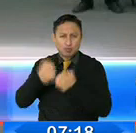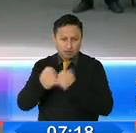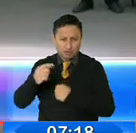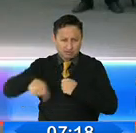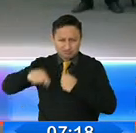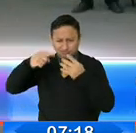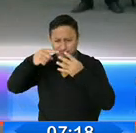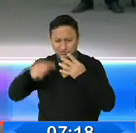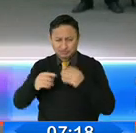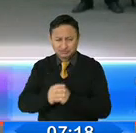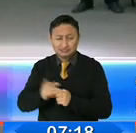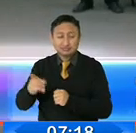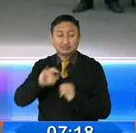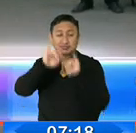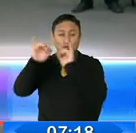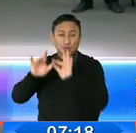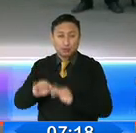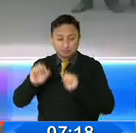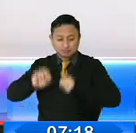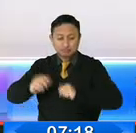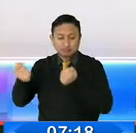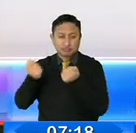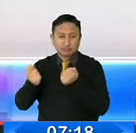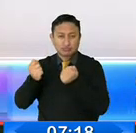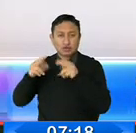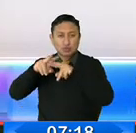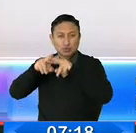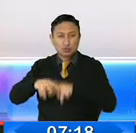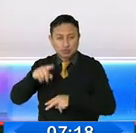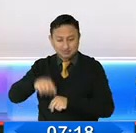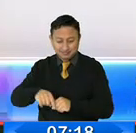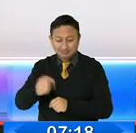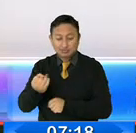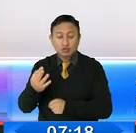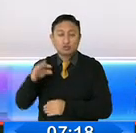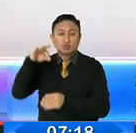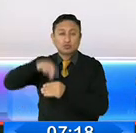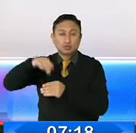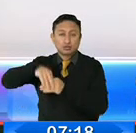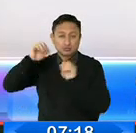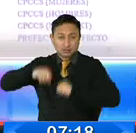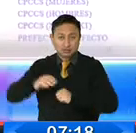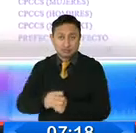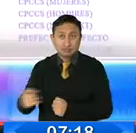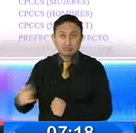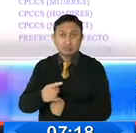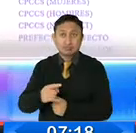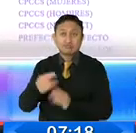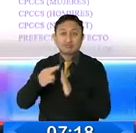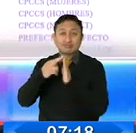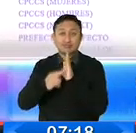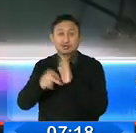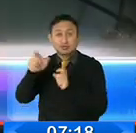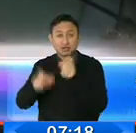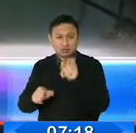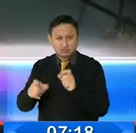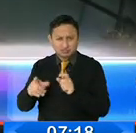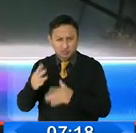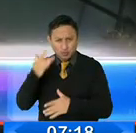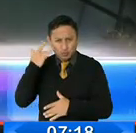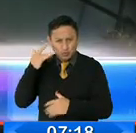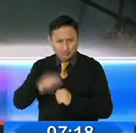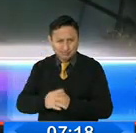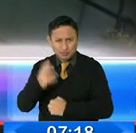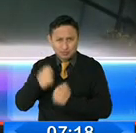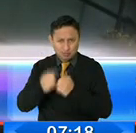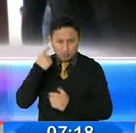mecanismos informáticos para el control y supervisión del conteo de votos y en los controles de validación y actualización del registro electoral. Así, entre